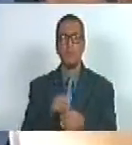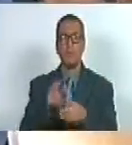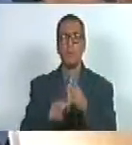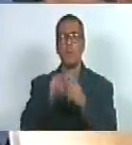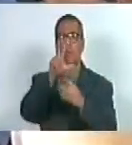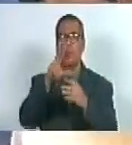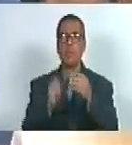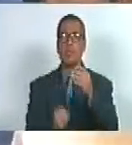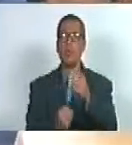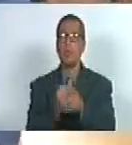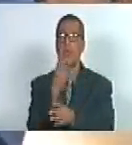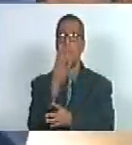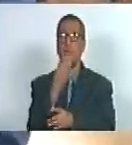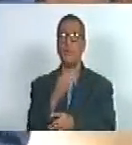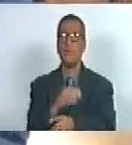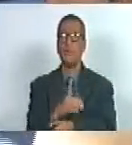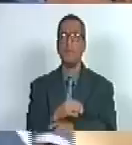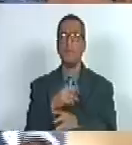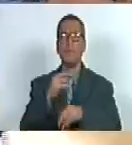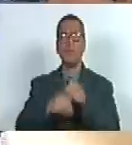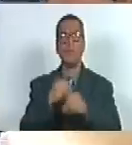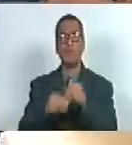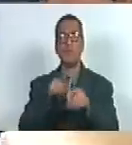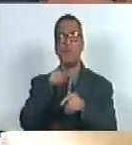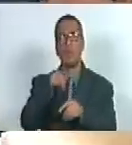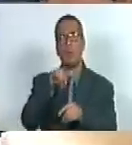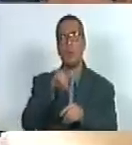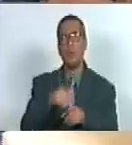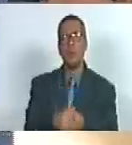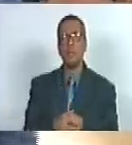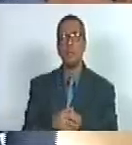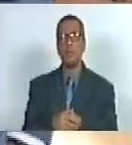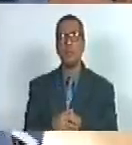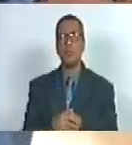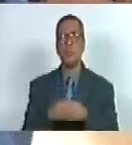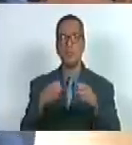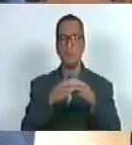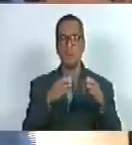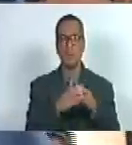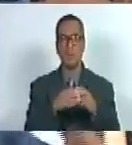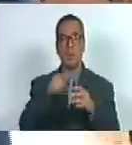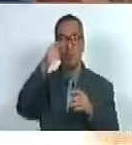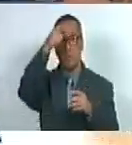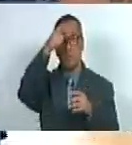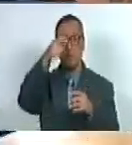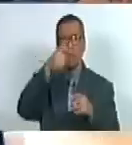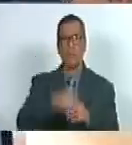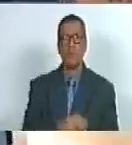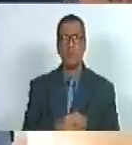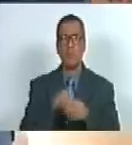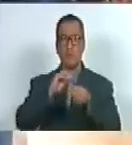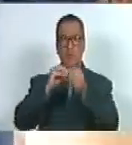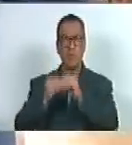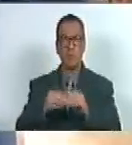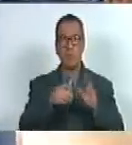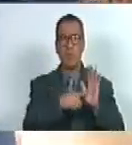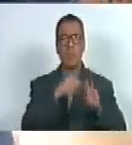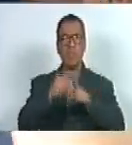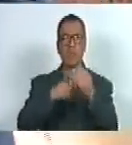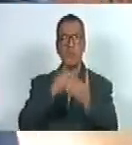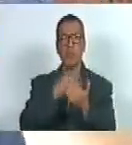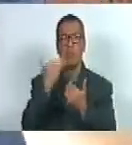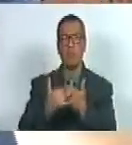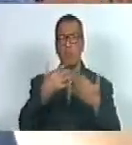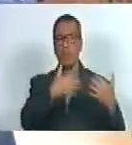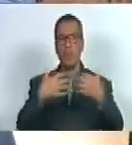mayo se produjo ahí en los taques en la población del estado Falcón el diseño de lo que iba a ser el plan de